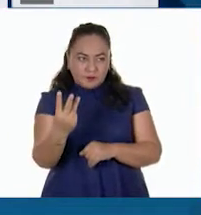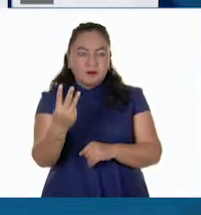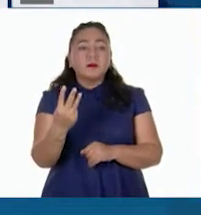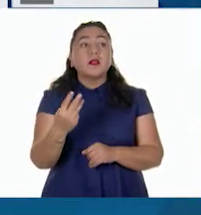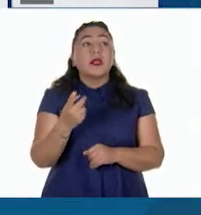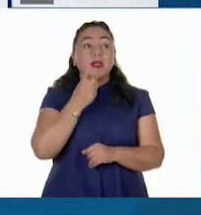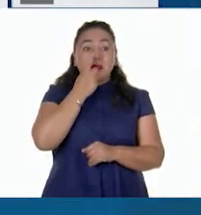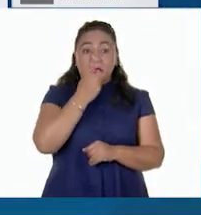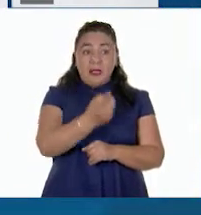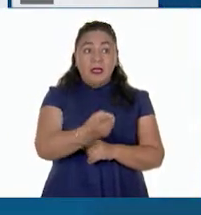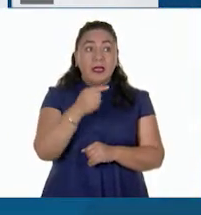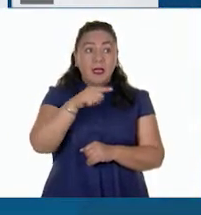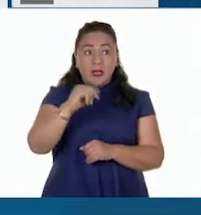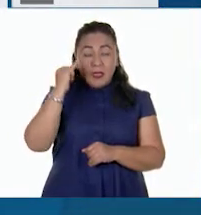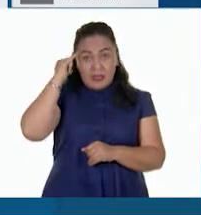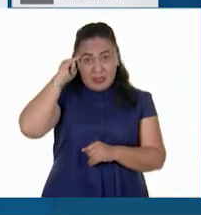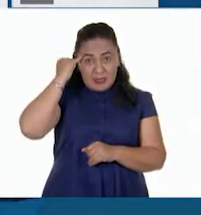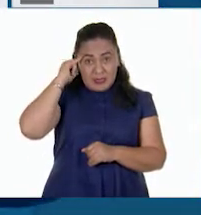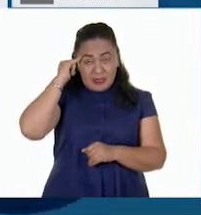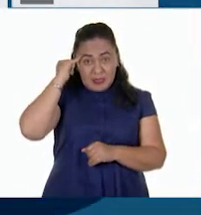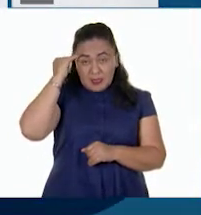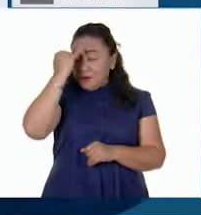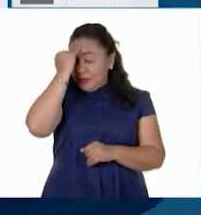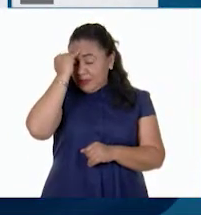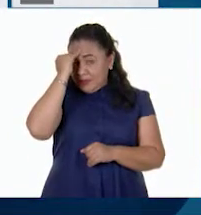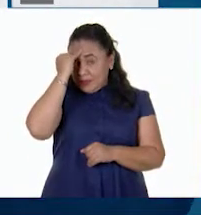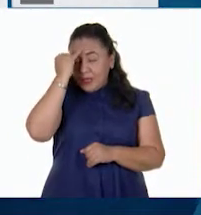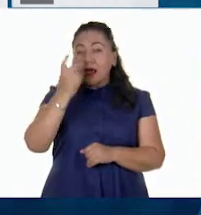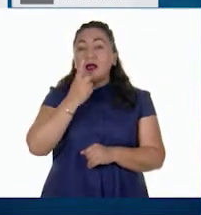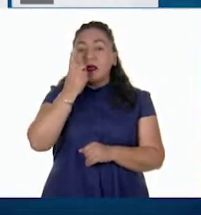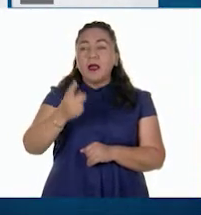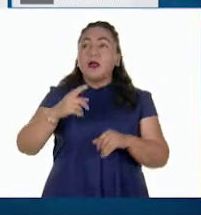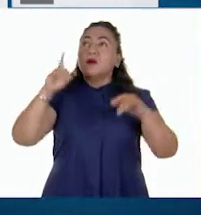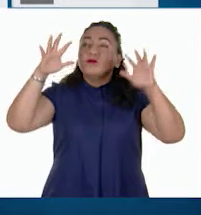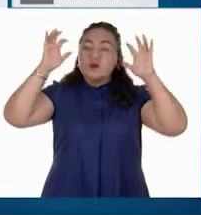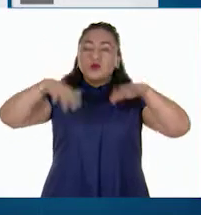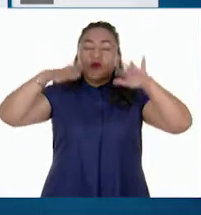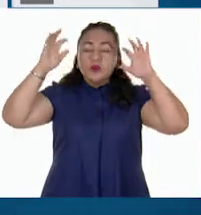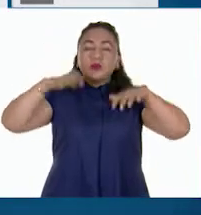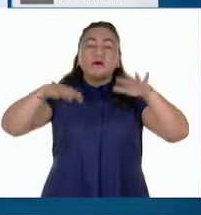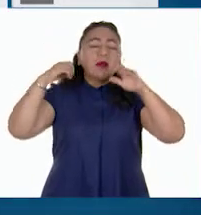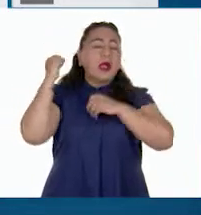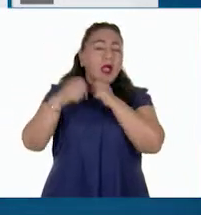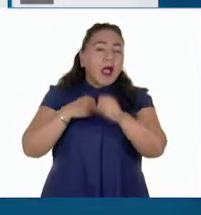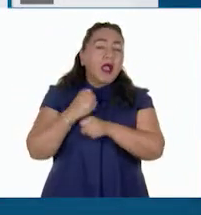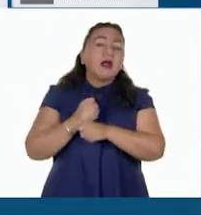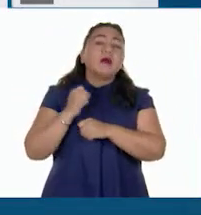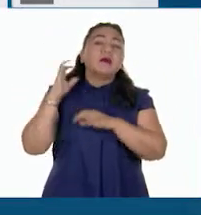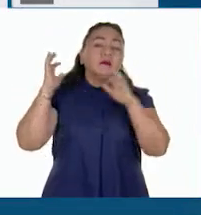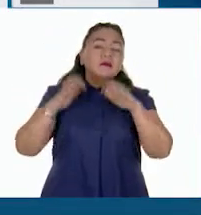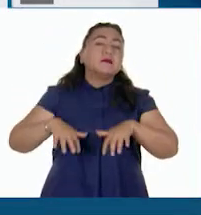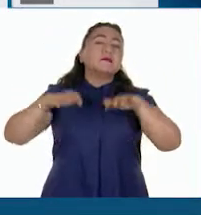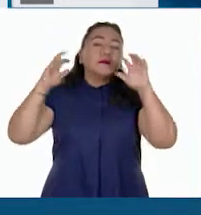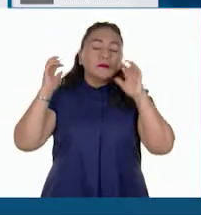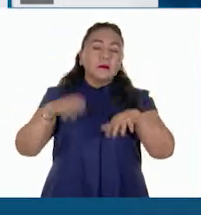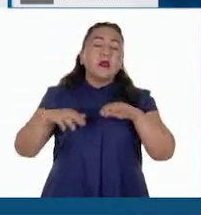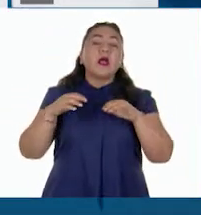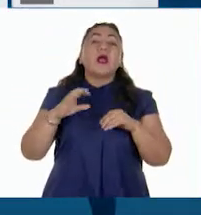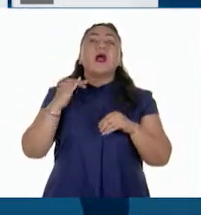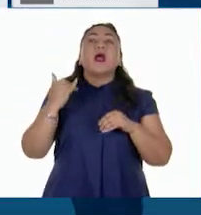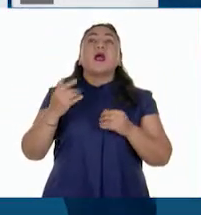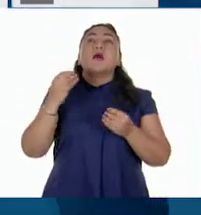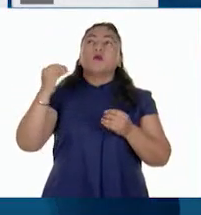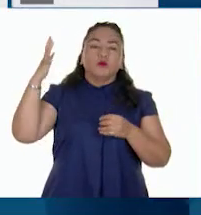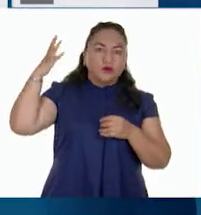en la India, el clima es tropical con lluvias todo el año y tropical con lluvias de